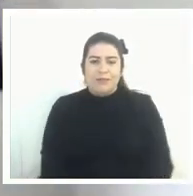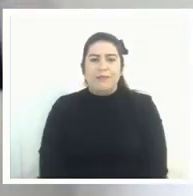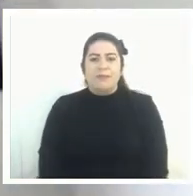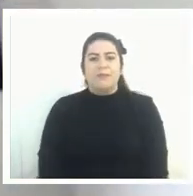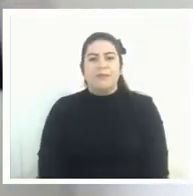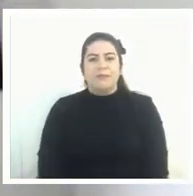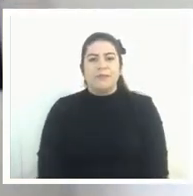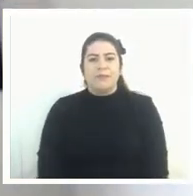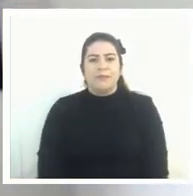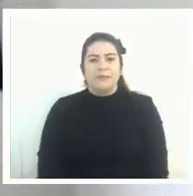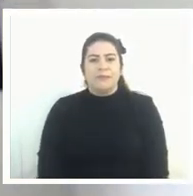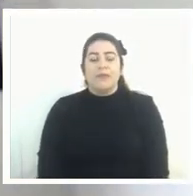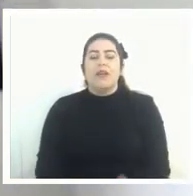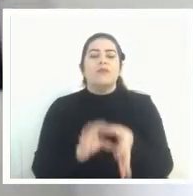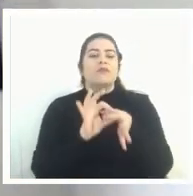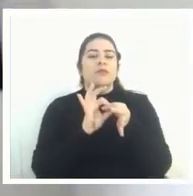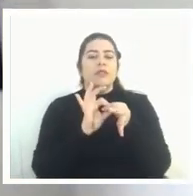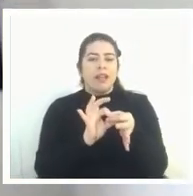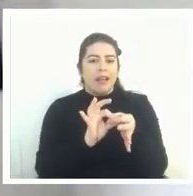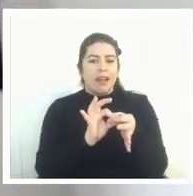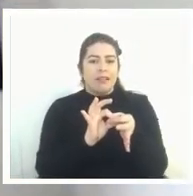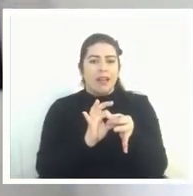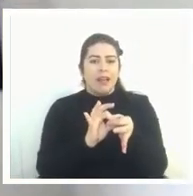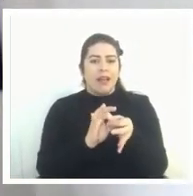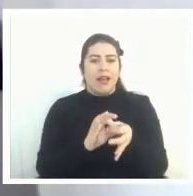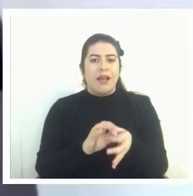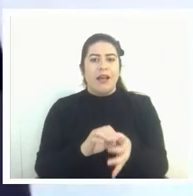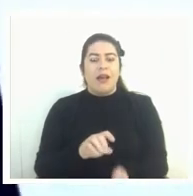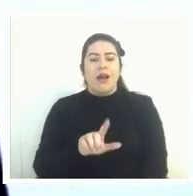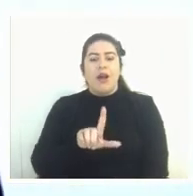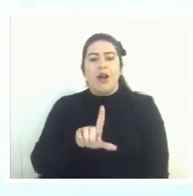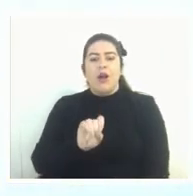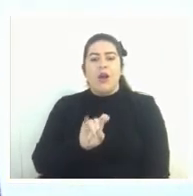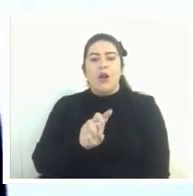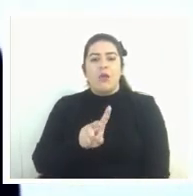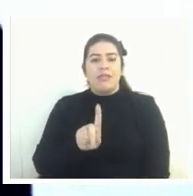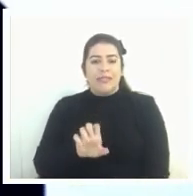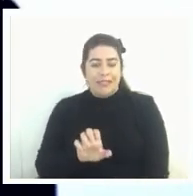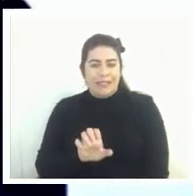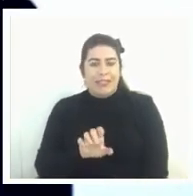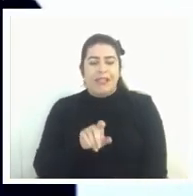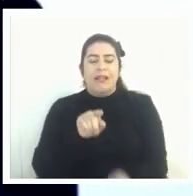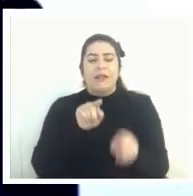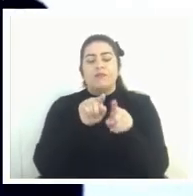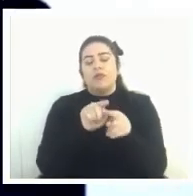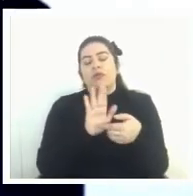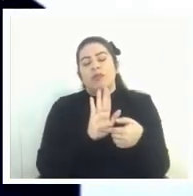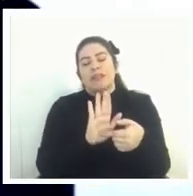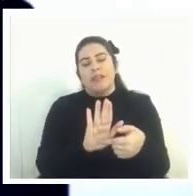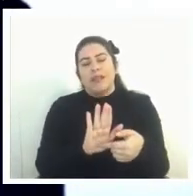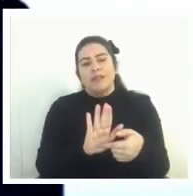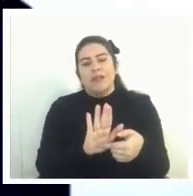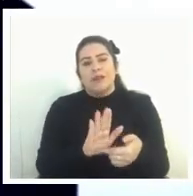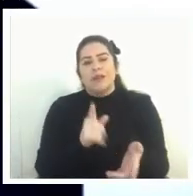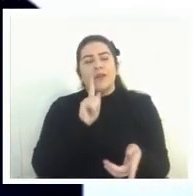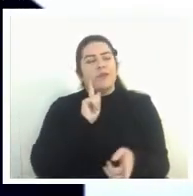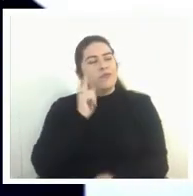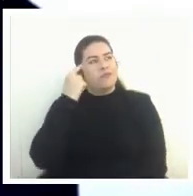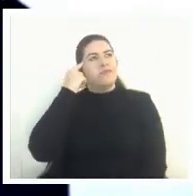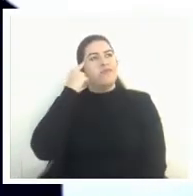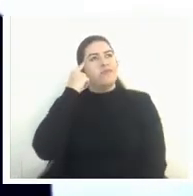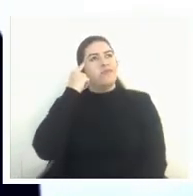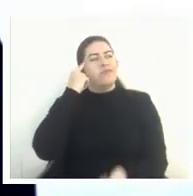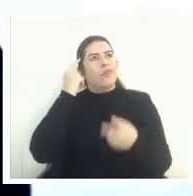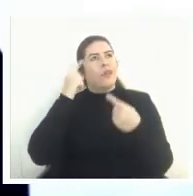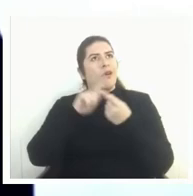muchas gracias Luis por tu presentación nos hace una invitación a un cambio